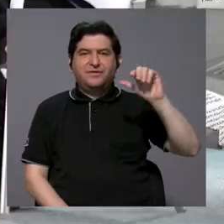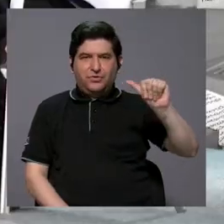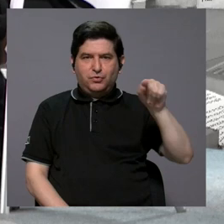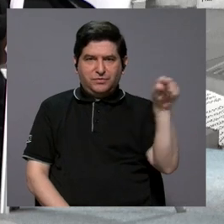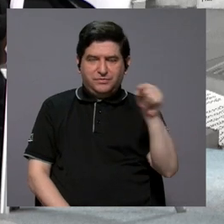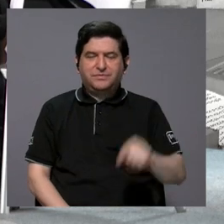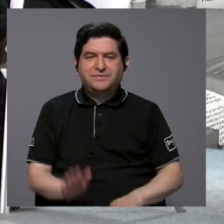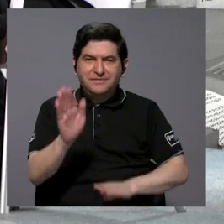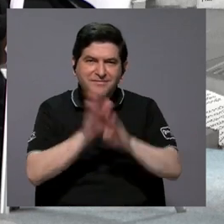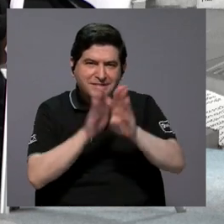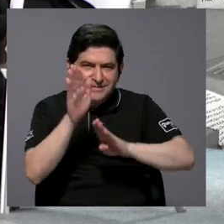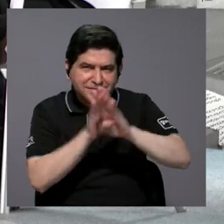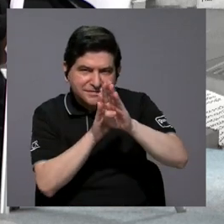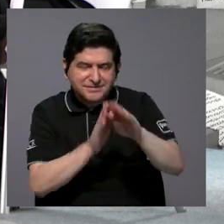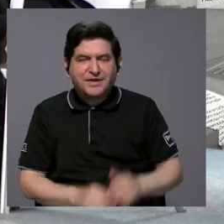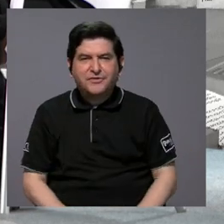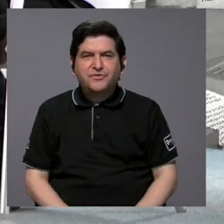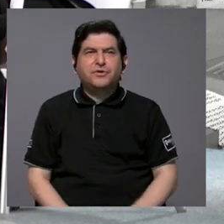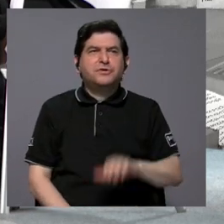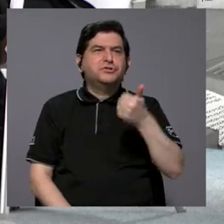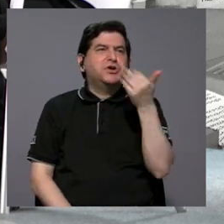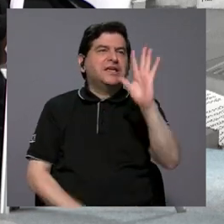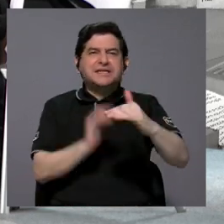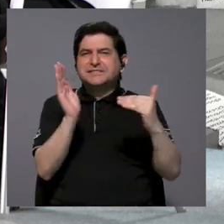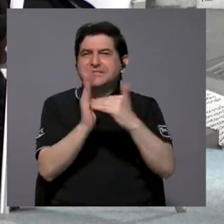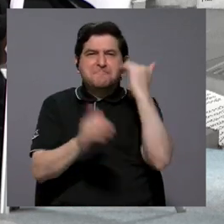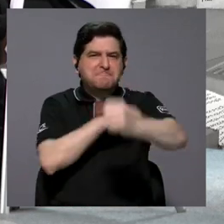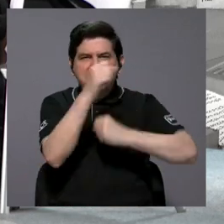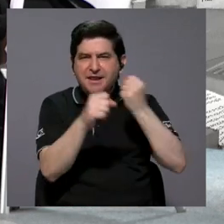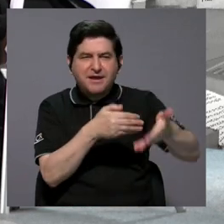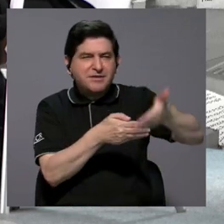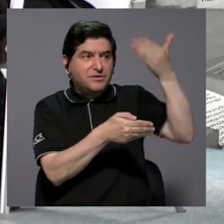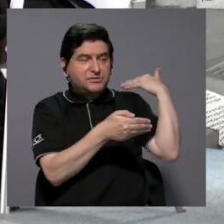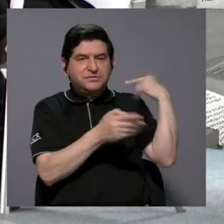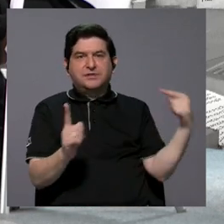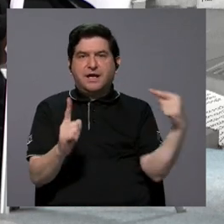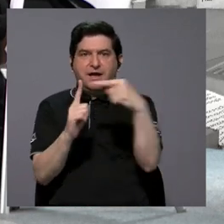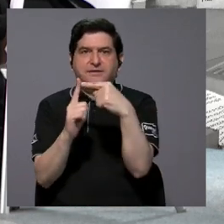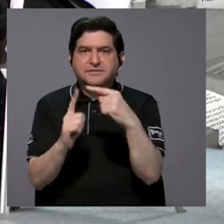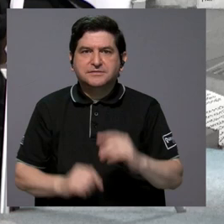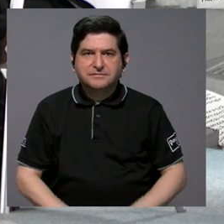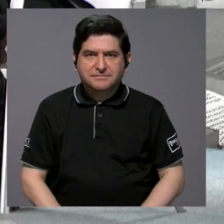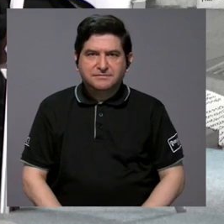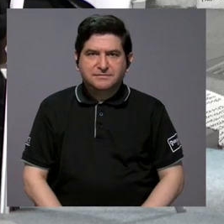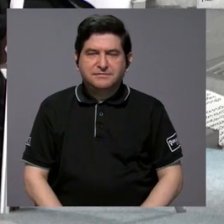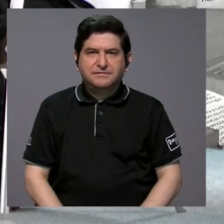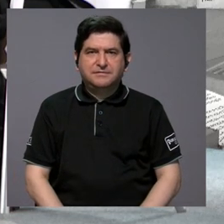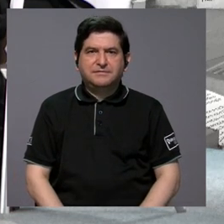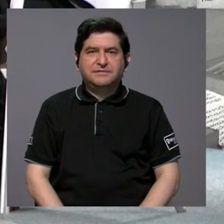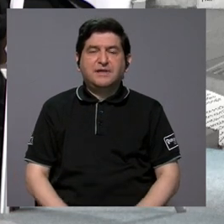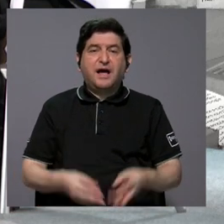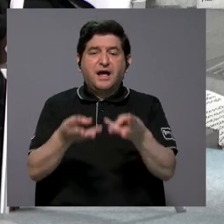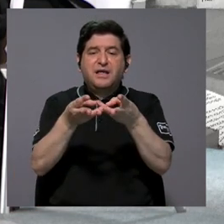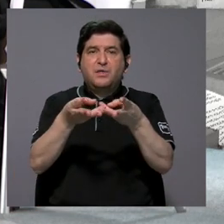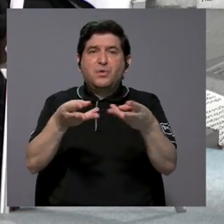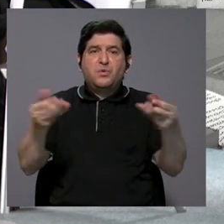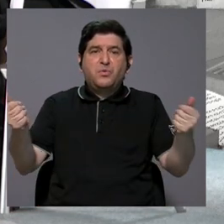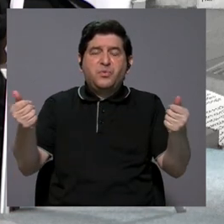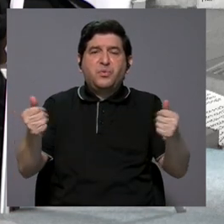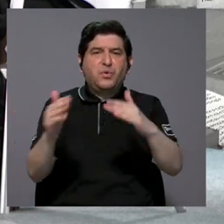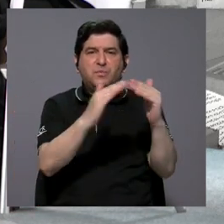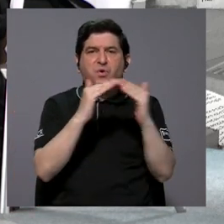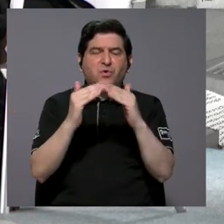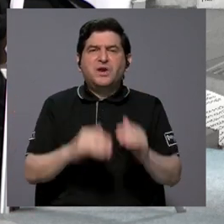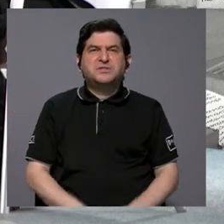desarrollo desde hace 15 mil años hasta llegar al despoblamiento, ¿verdad?, de